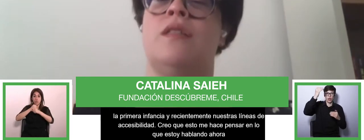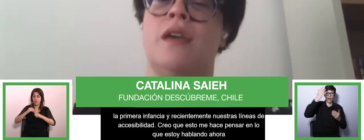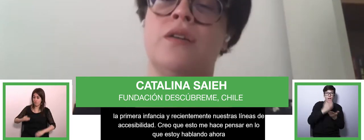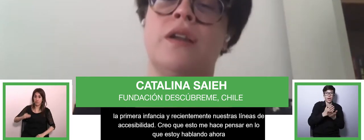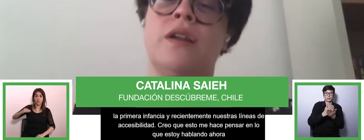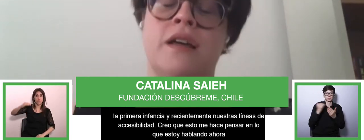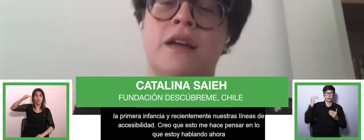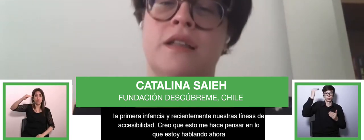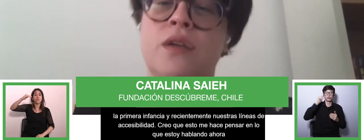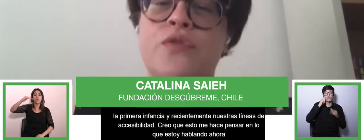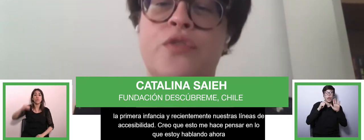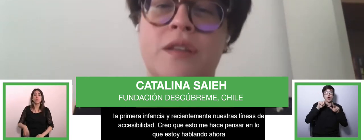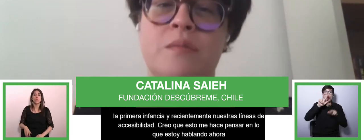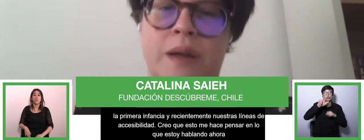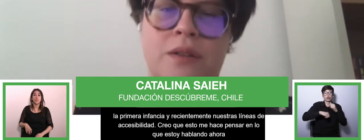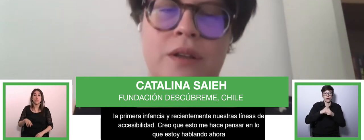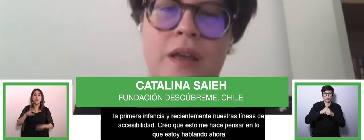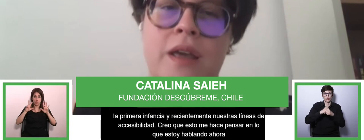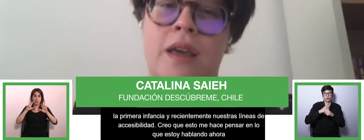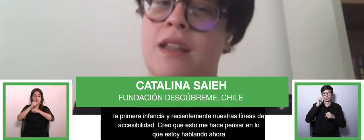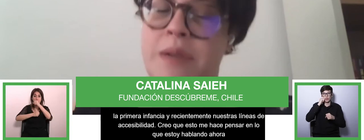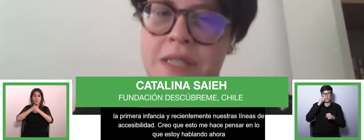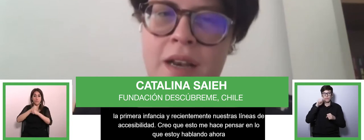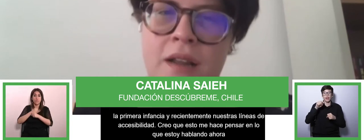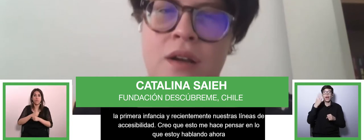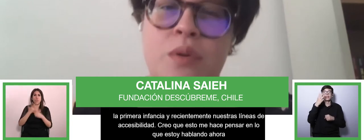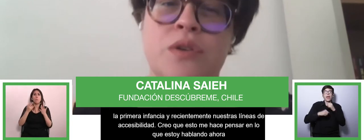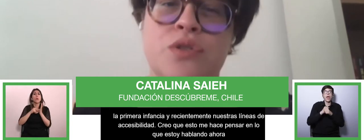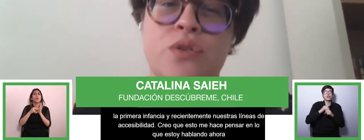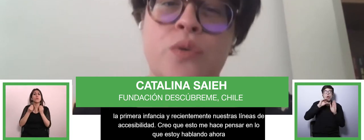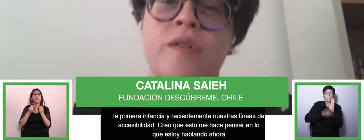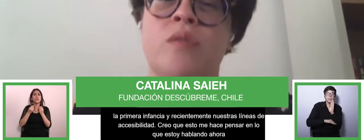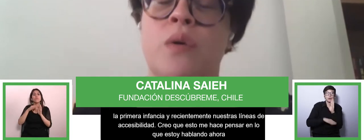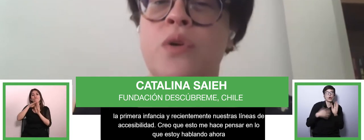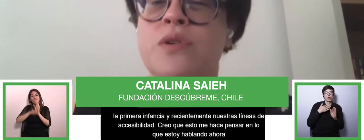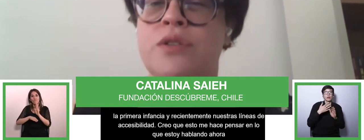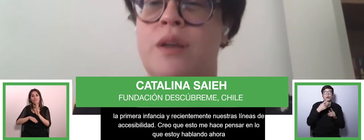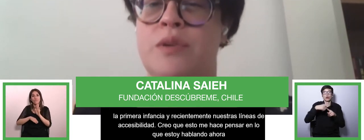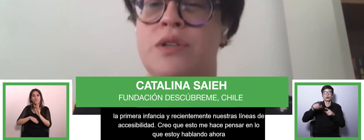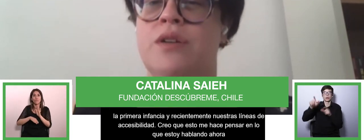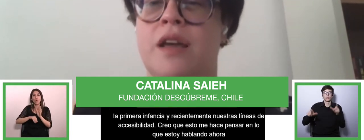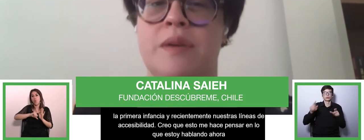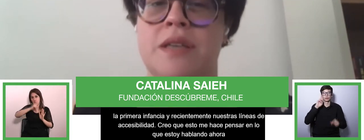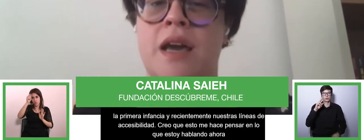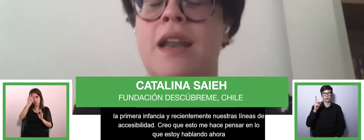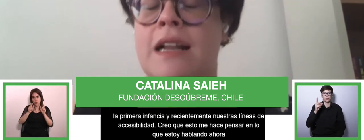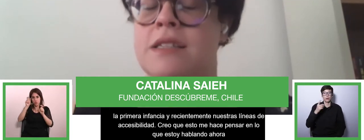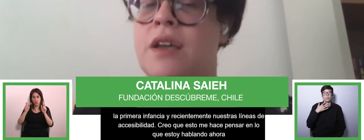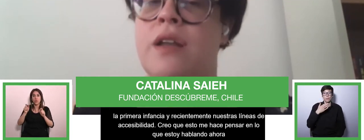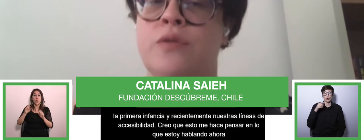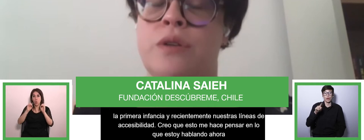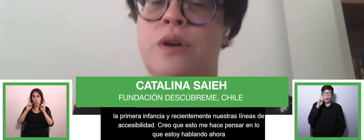años menos de escolaridad tienen un fuerte impacto, en especial porque solo un 9,1% de las personas con